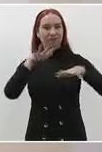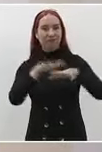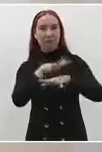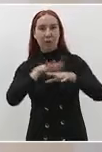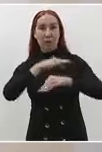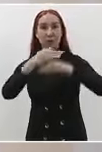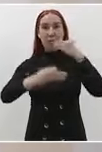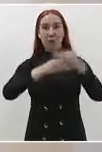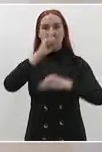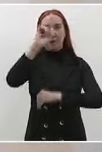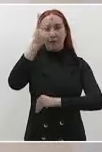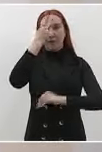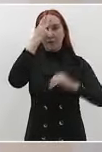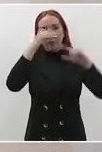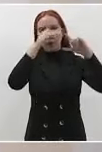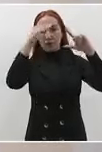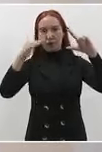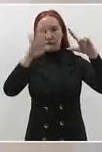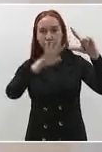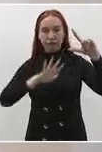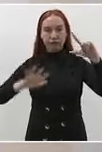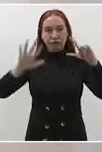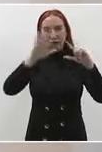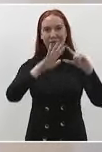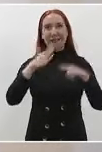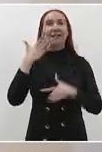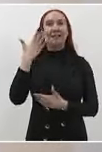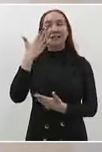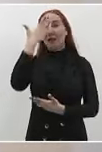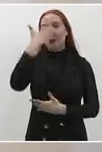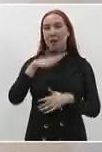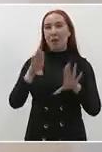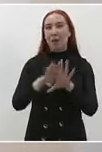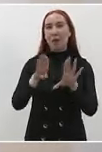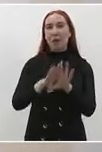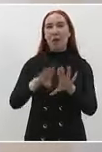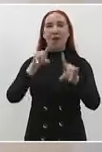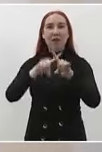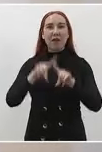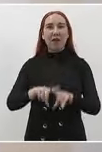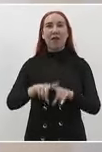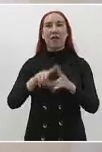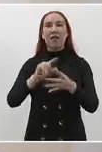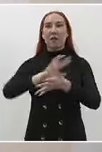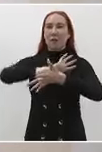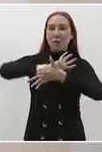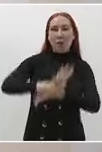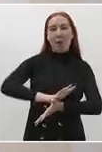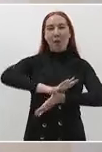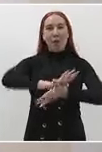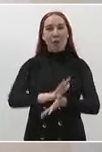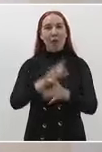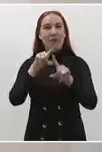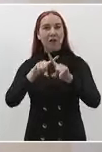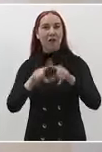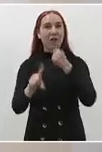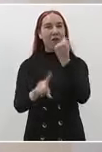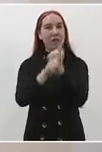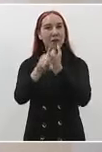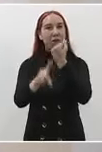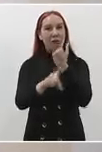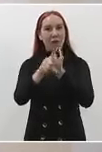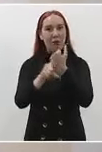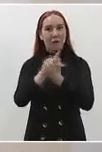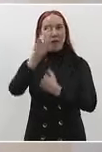del Estado que todo este tiempo vivieron bajo un sistema explotador, muy similar al de las haciendas